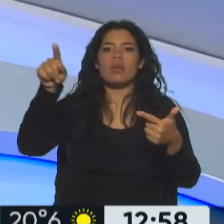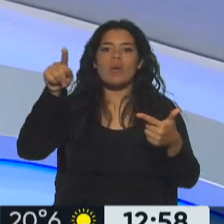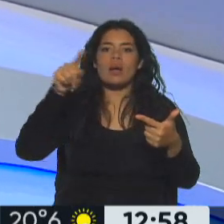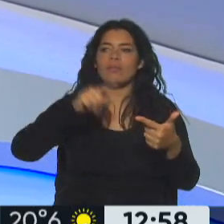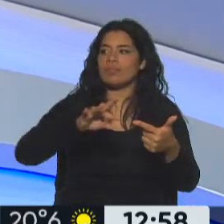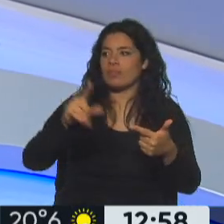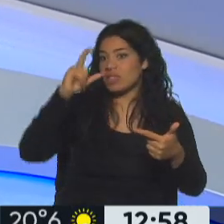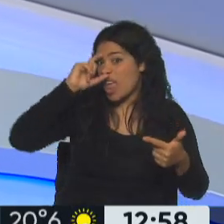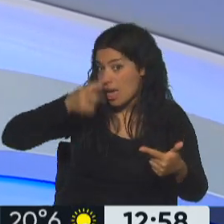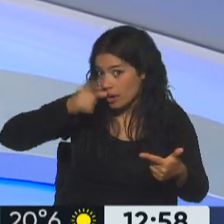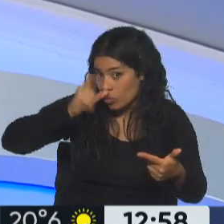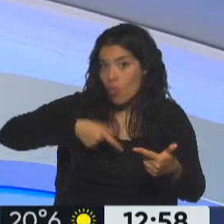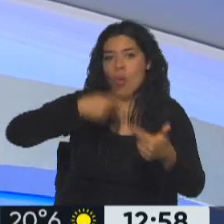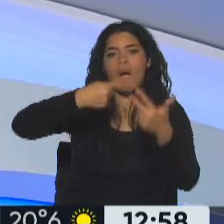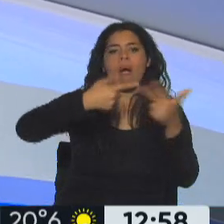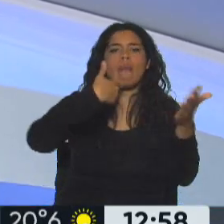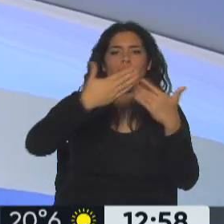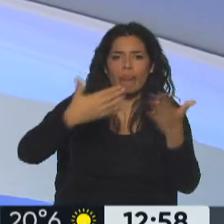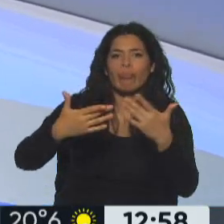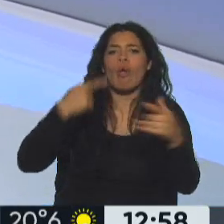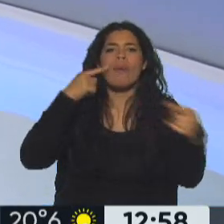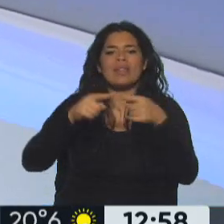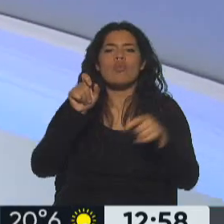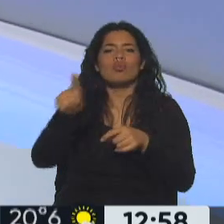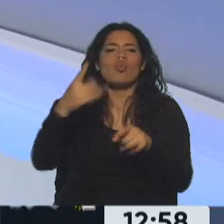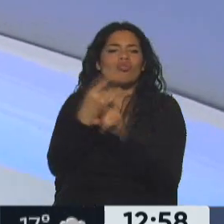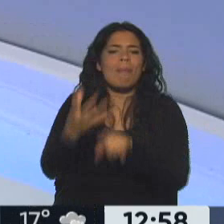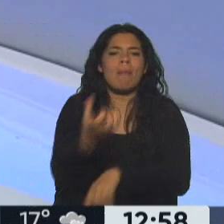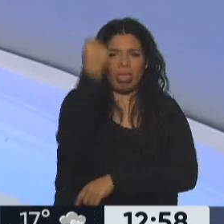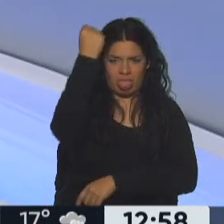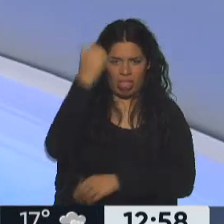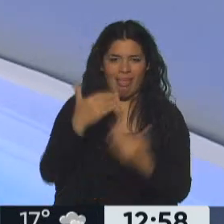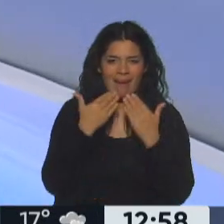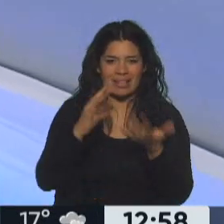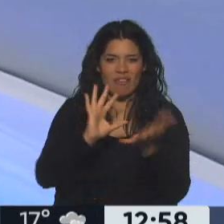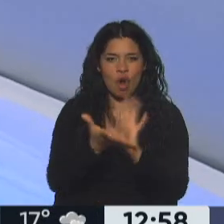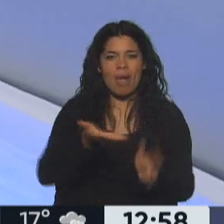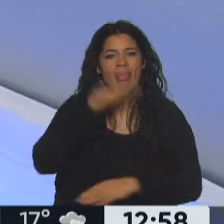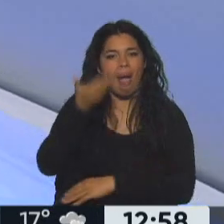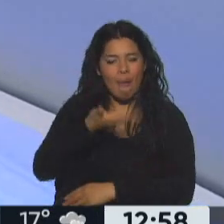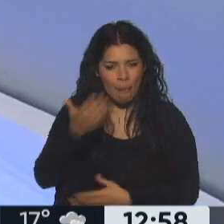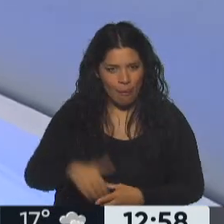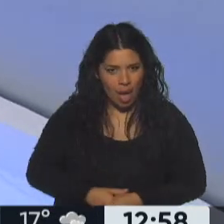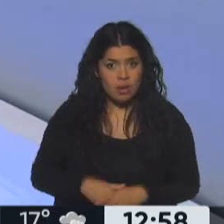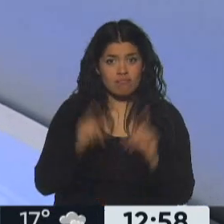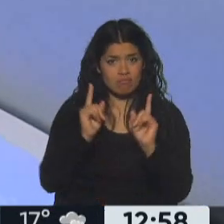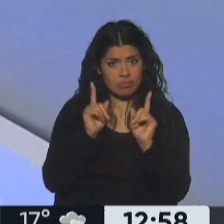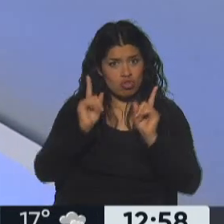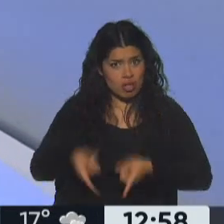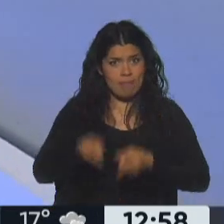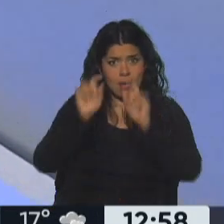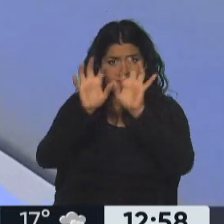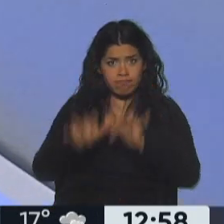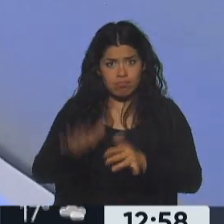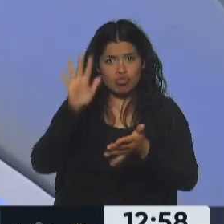del tratado convenio 169, en fin, incluso llegó a escribir lo que hoy es la cláusula constitucional que